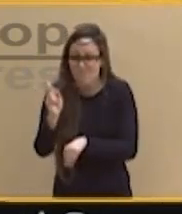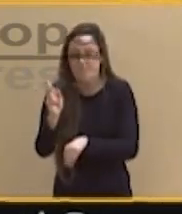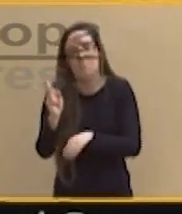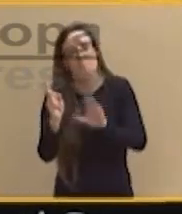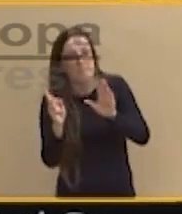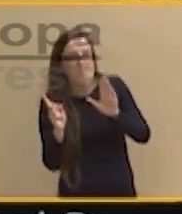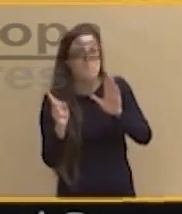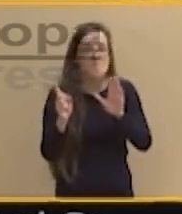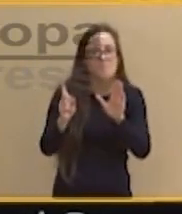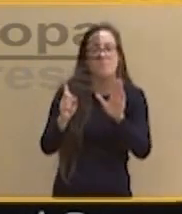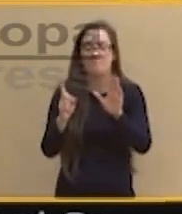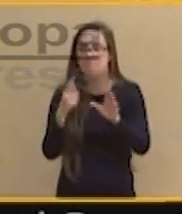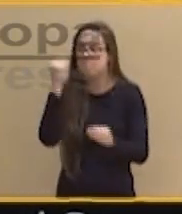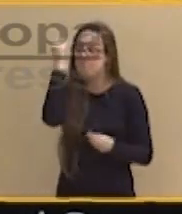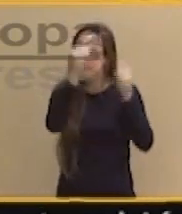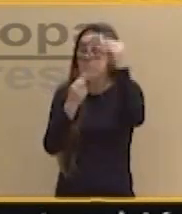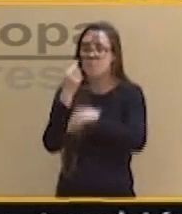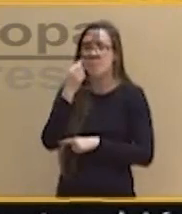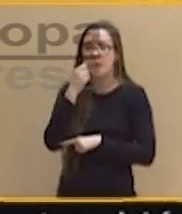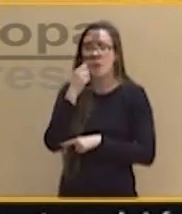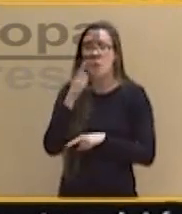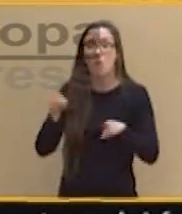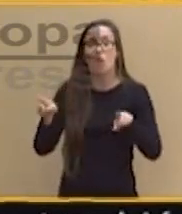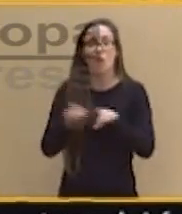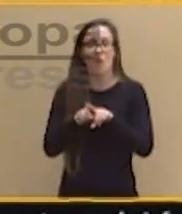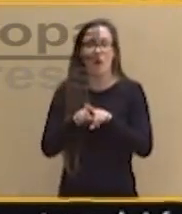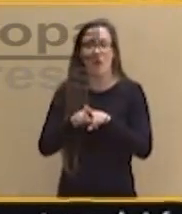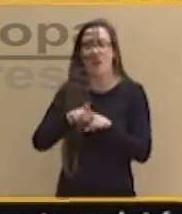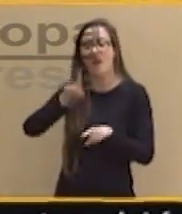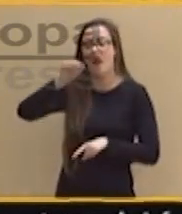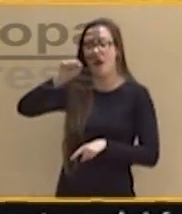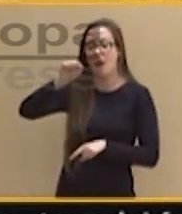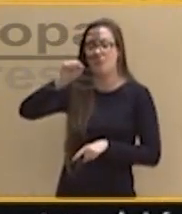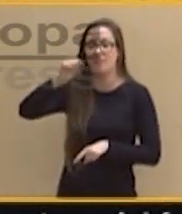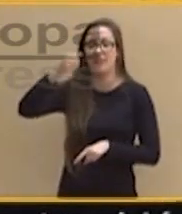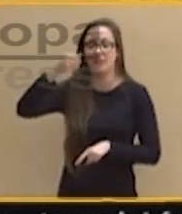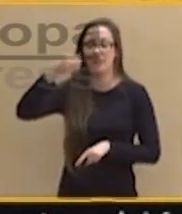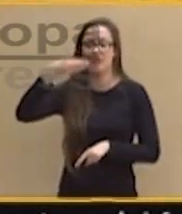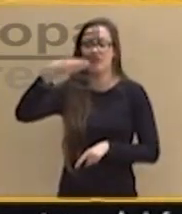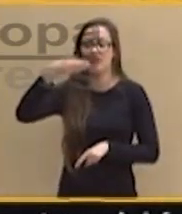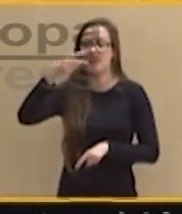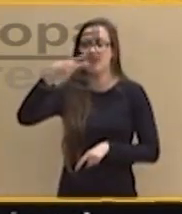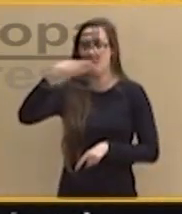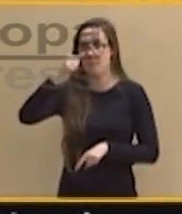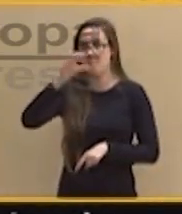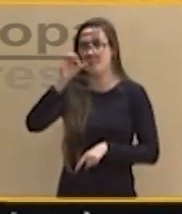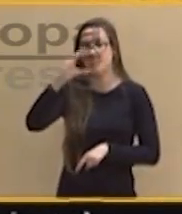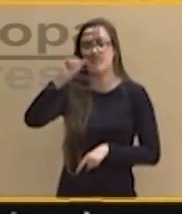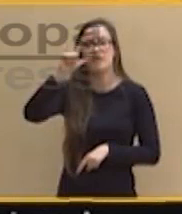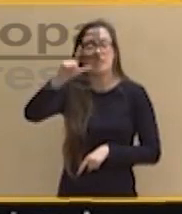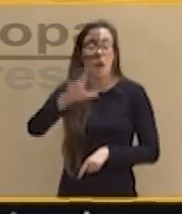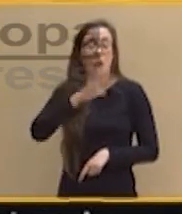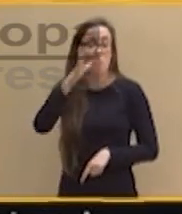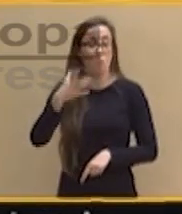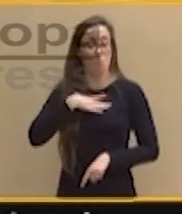también pueden ustedes proponer al señor Abascal, aun no siendo diputado, sería constitucional por si no lo saben, ya que lo promocionan tanto y se sienten tan